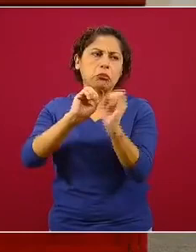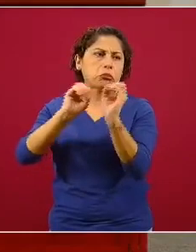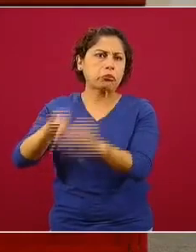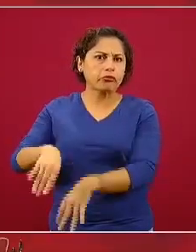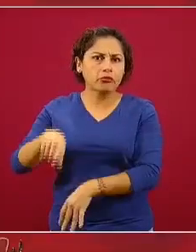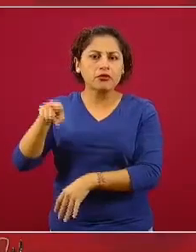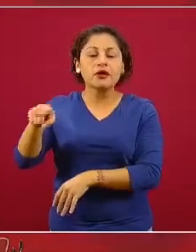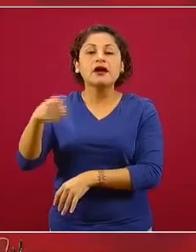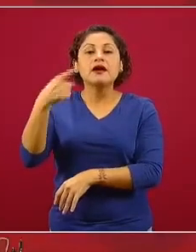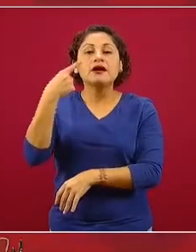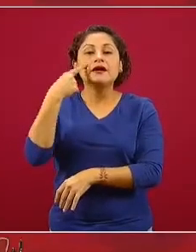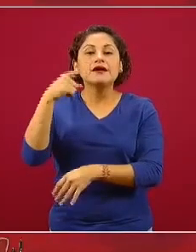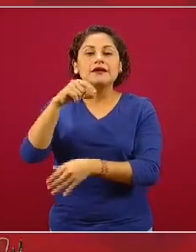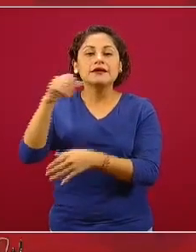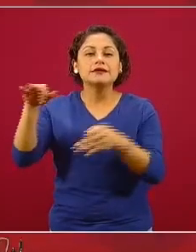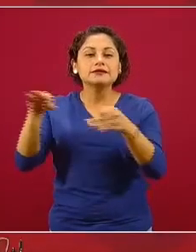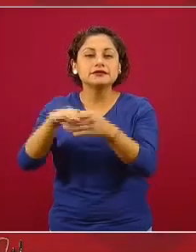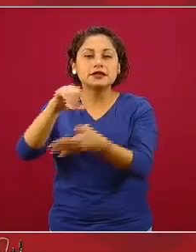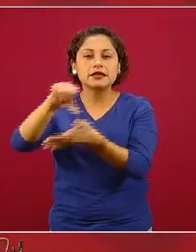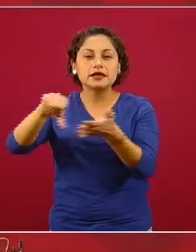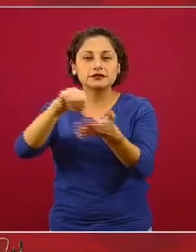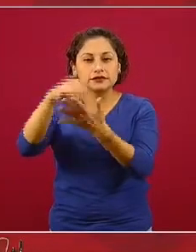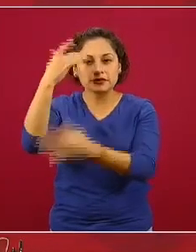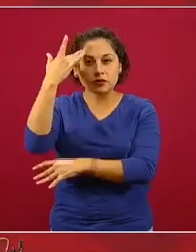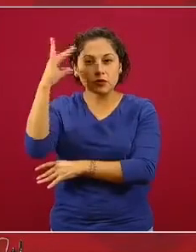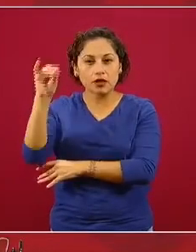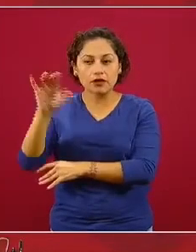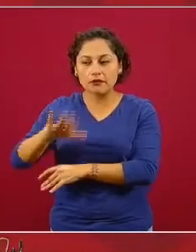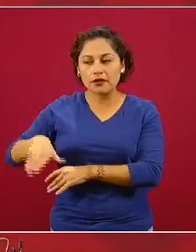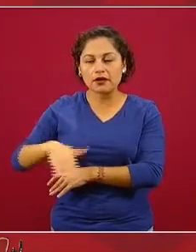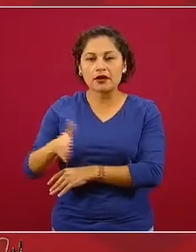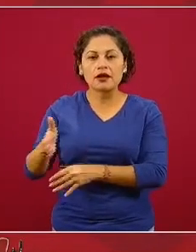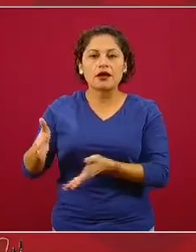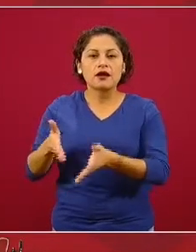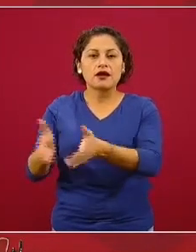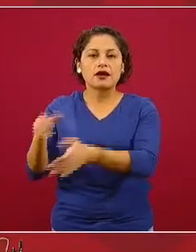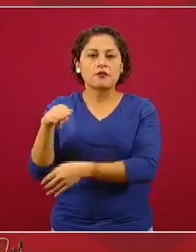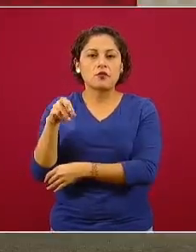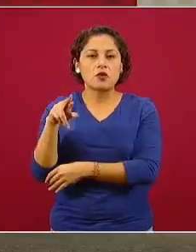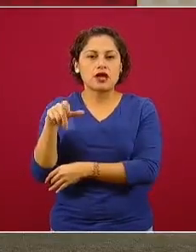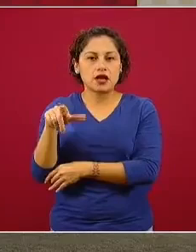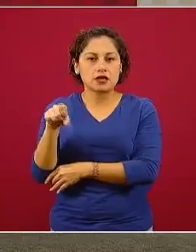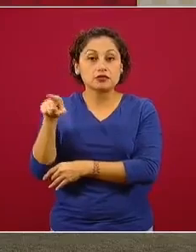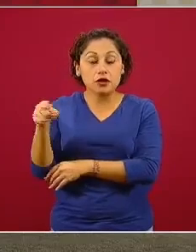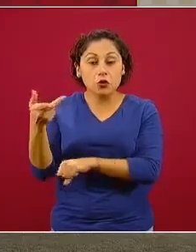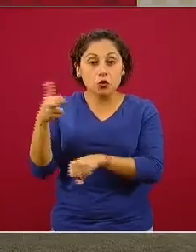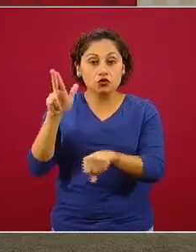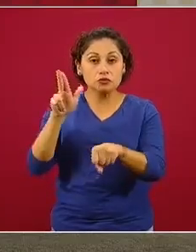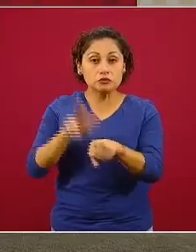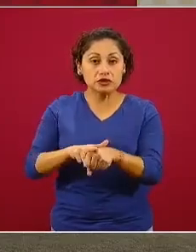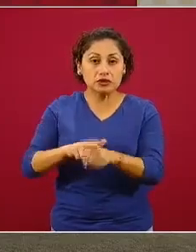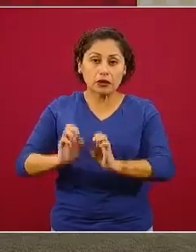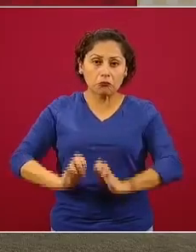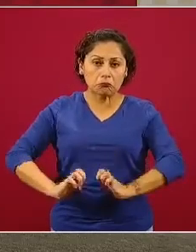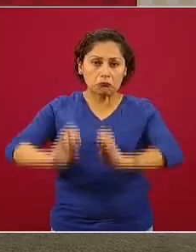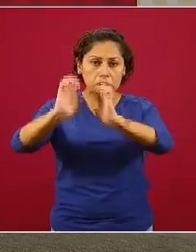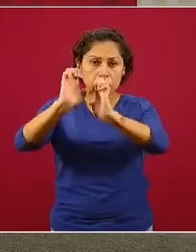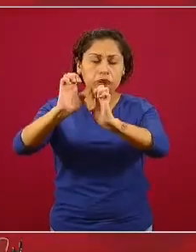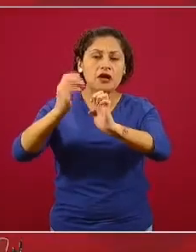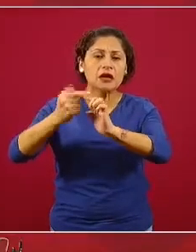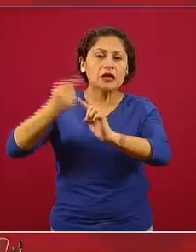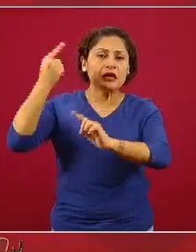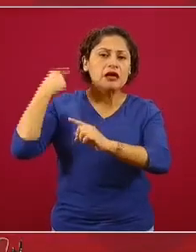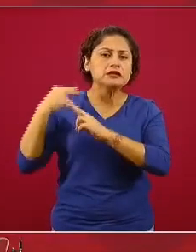en la bajada por la avenida Morelos. Y este hospital es una edificación de 50 años de existencia, los últimos 10